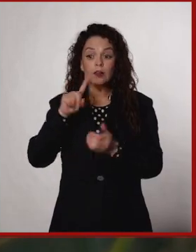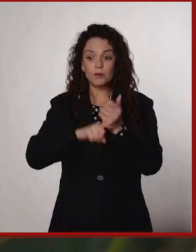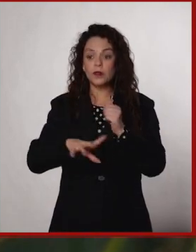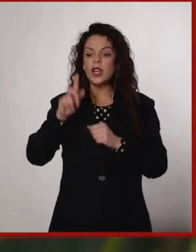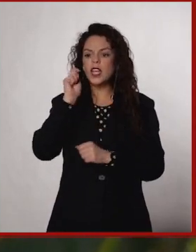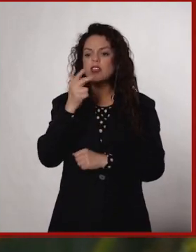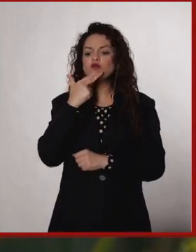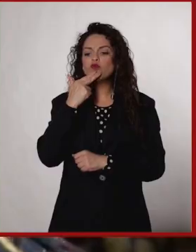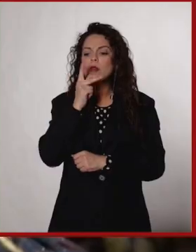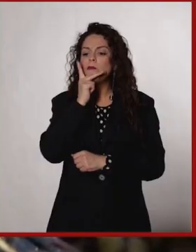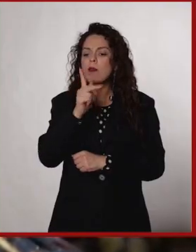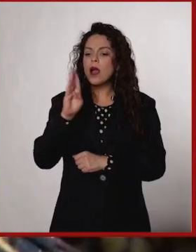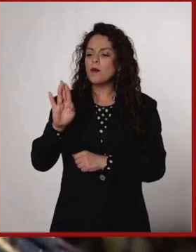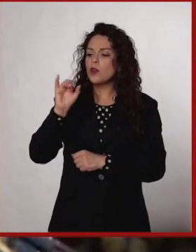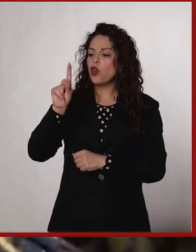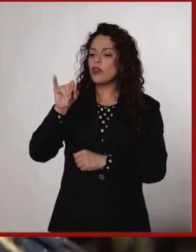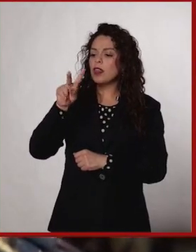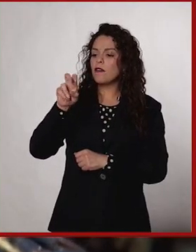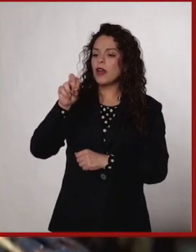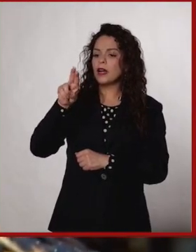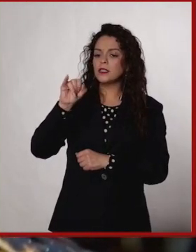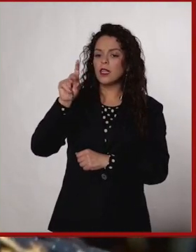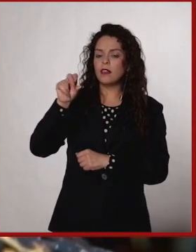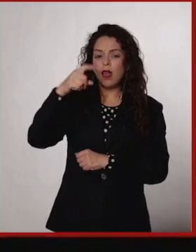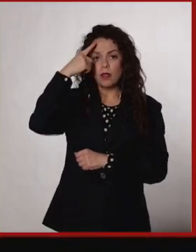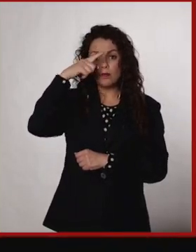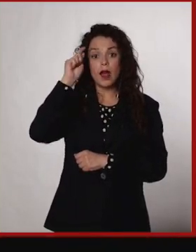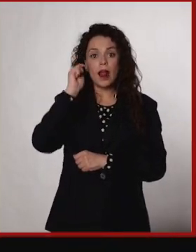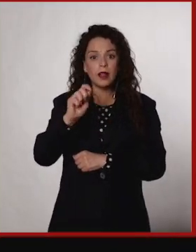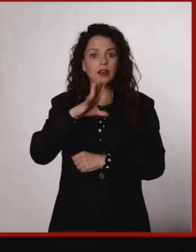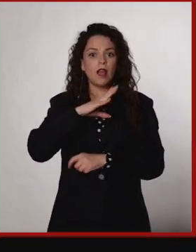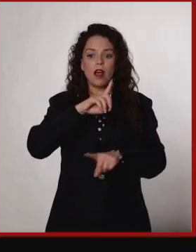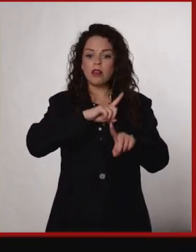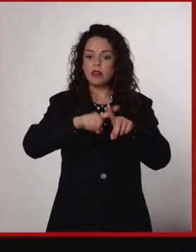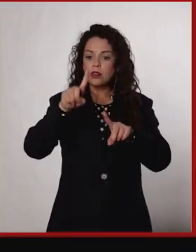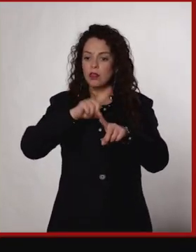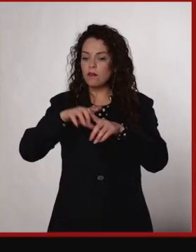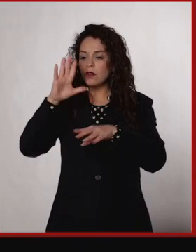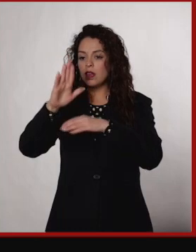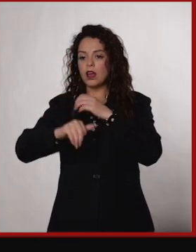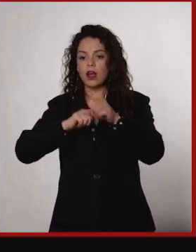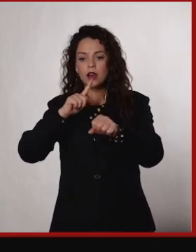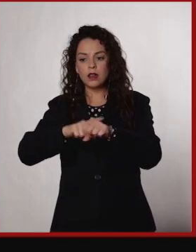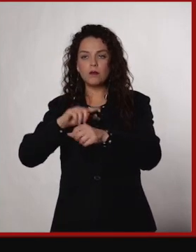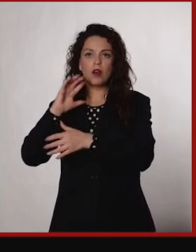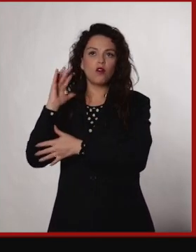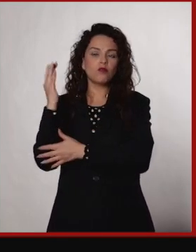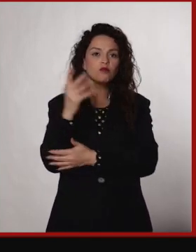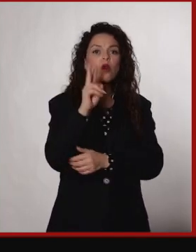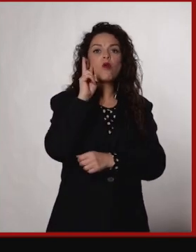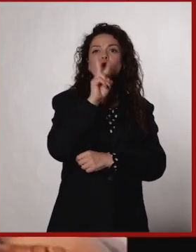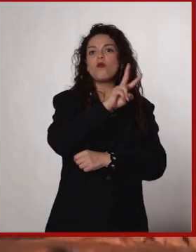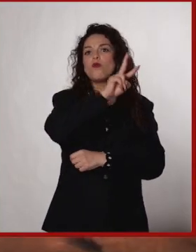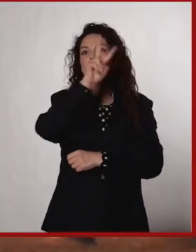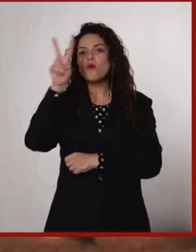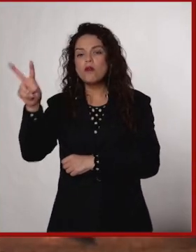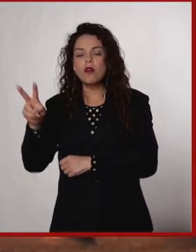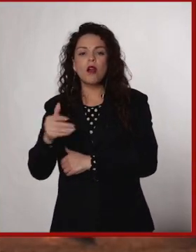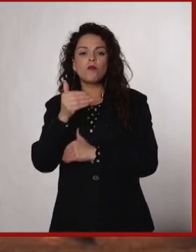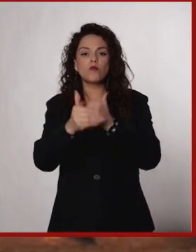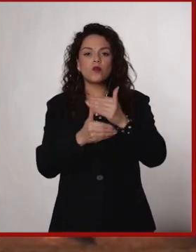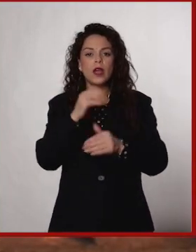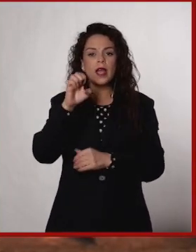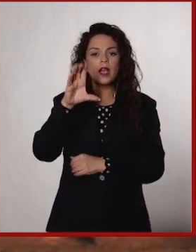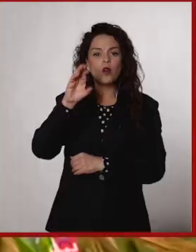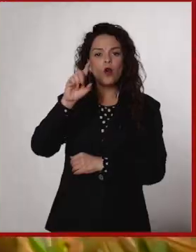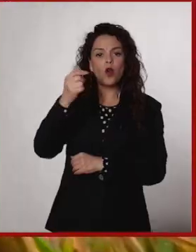la palabra biodiversidad para incluir la gran variedad de la vida, especies, genes, ecosistemas, paisajes,